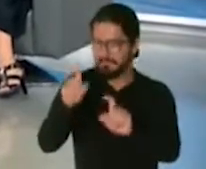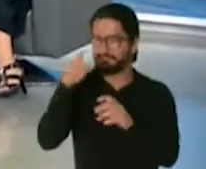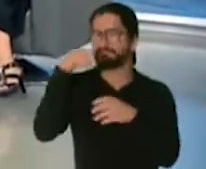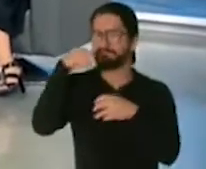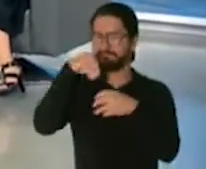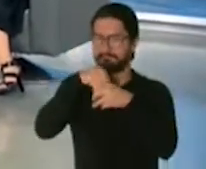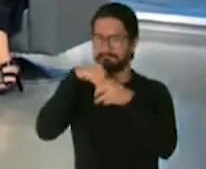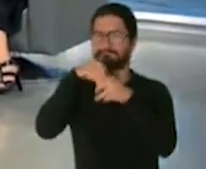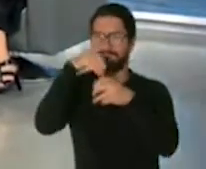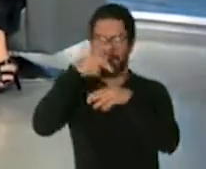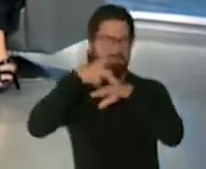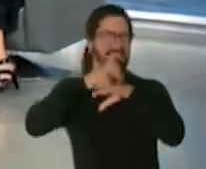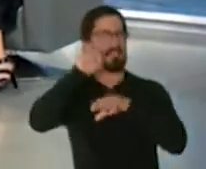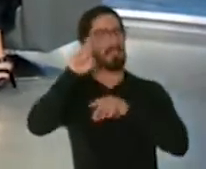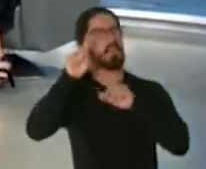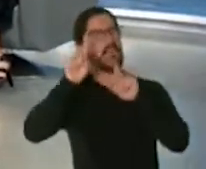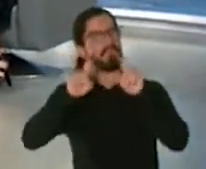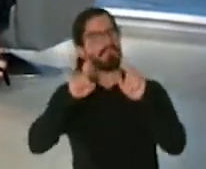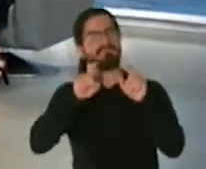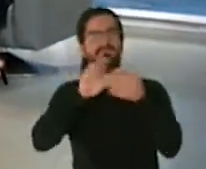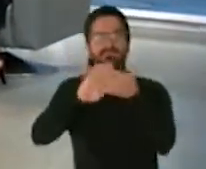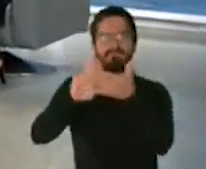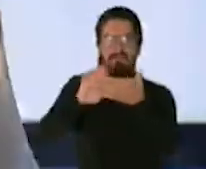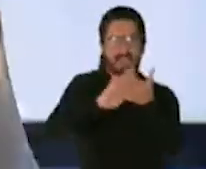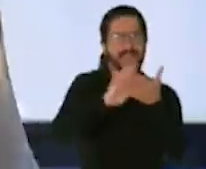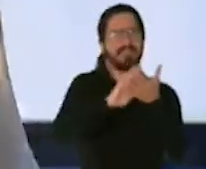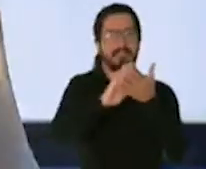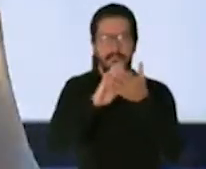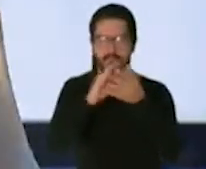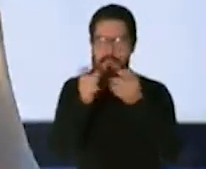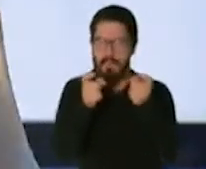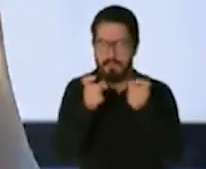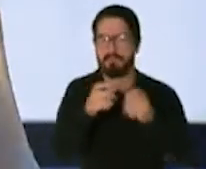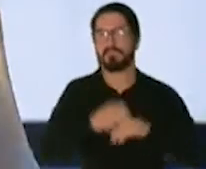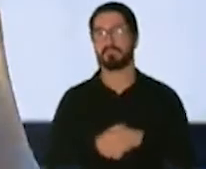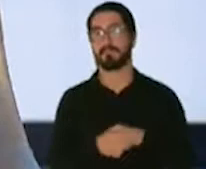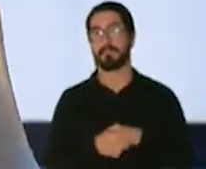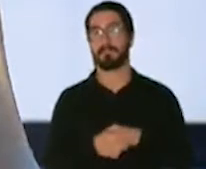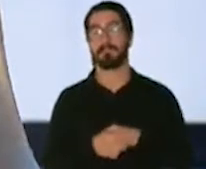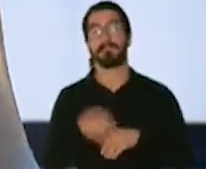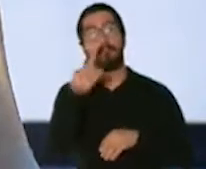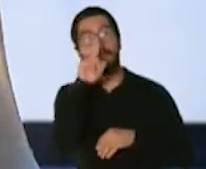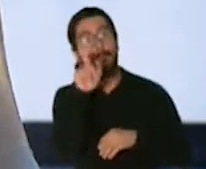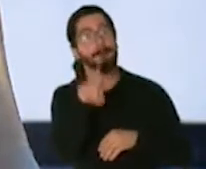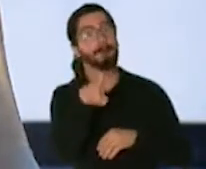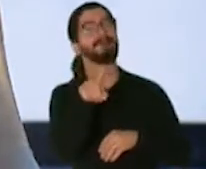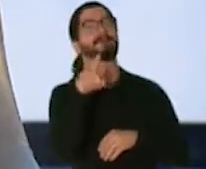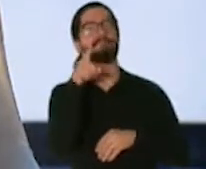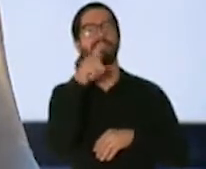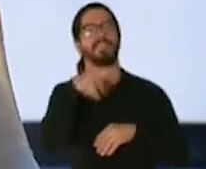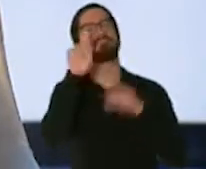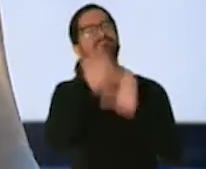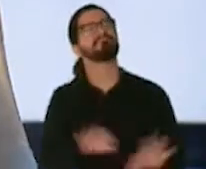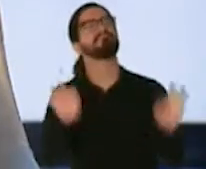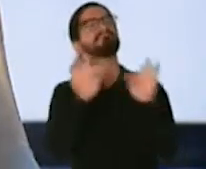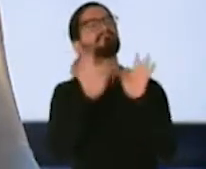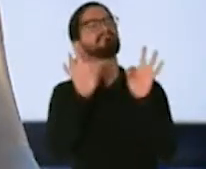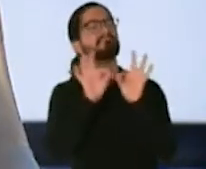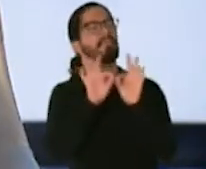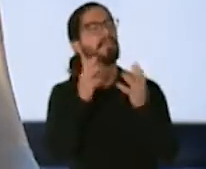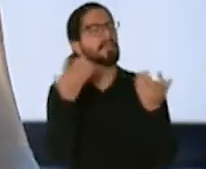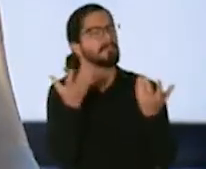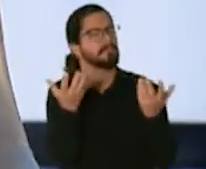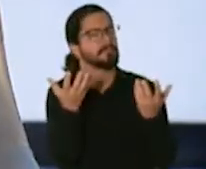lograr bueno doctor queríamos también saber cuán importante va a ser el que ya usted va a poder contar no